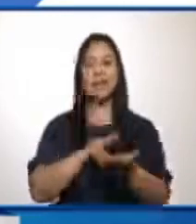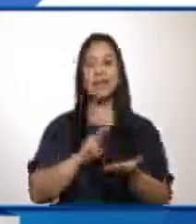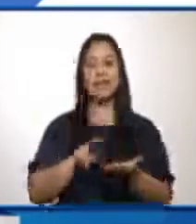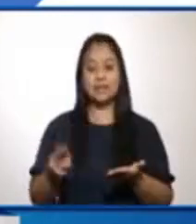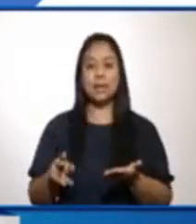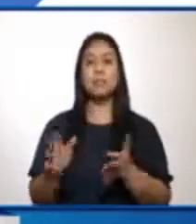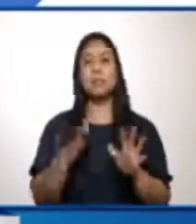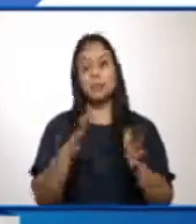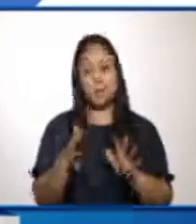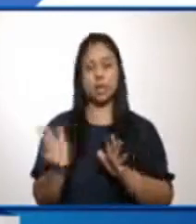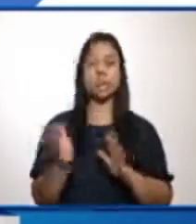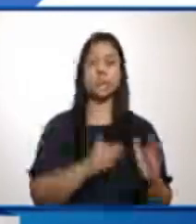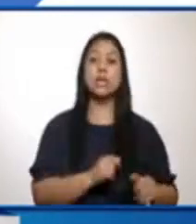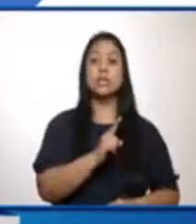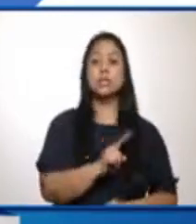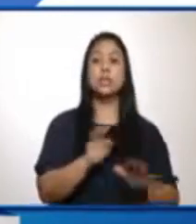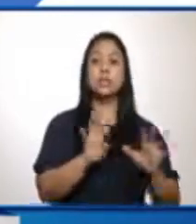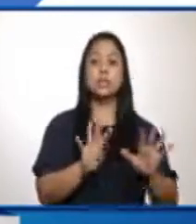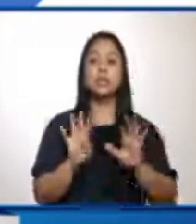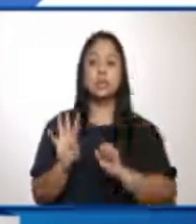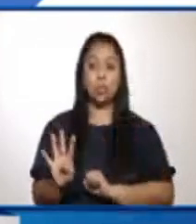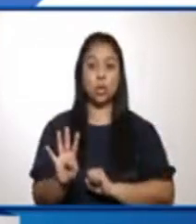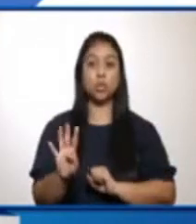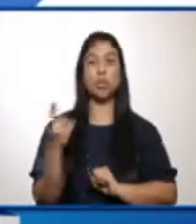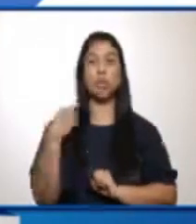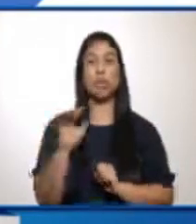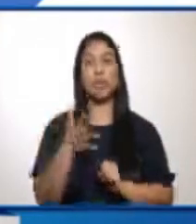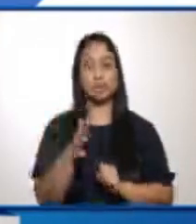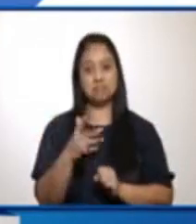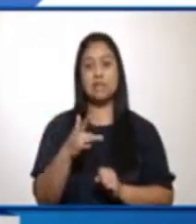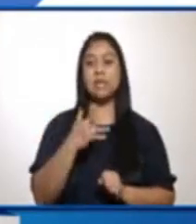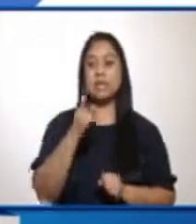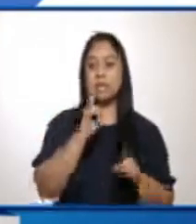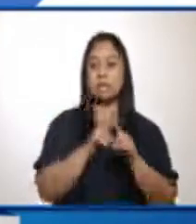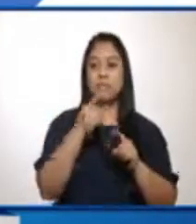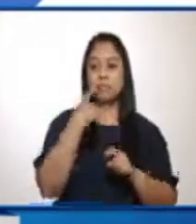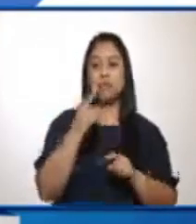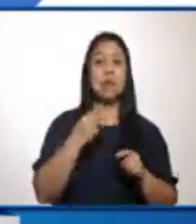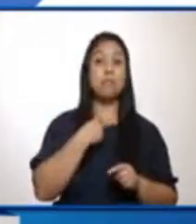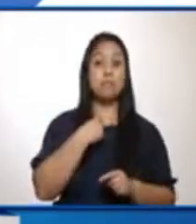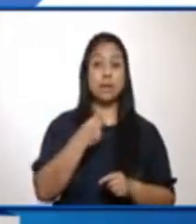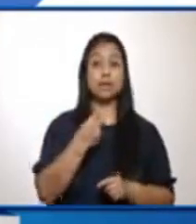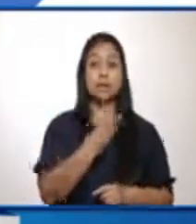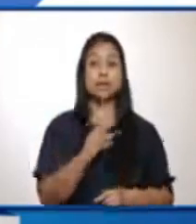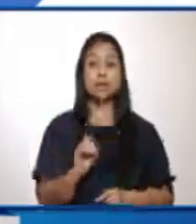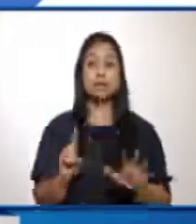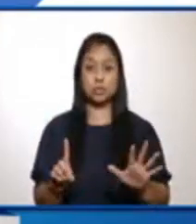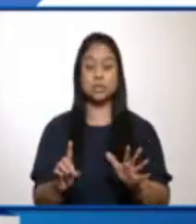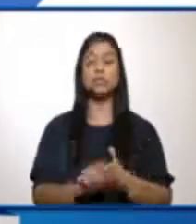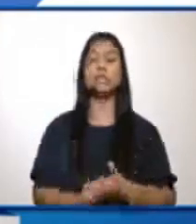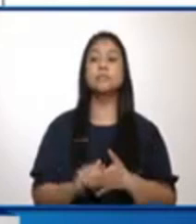severos de 194 y para leves de 306. La siguiente es muy importante verla porque